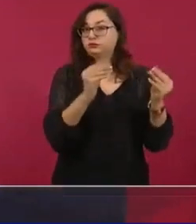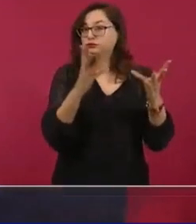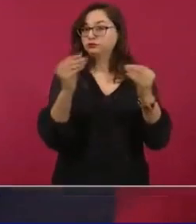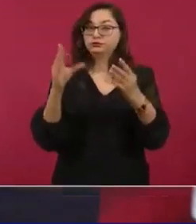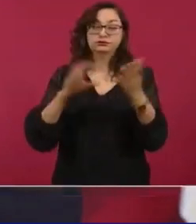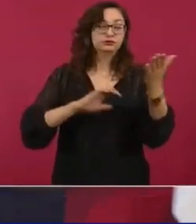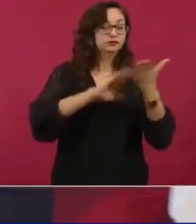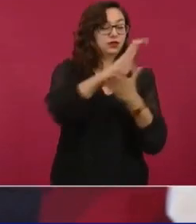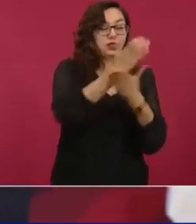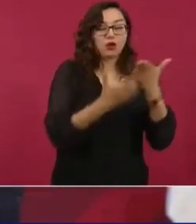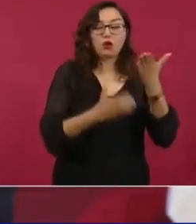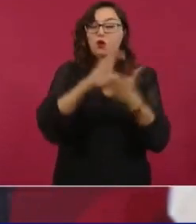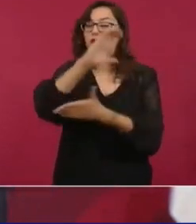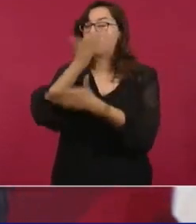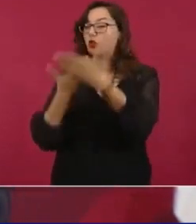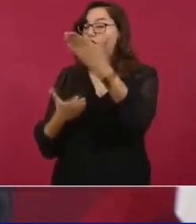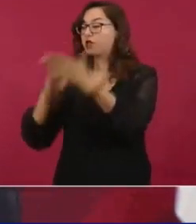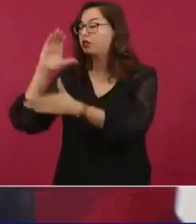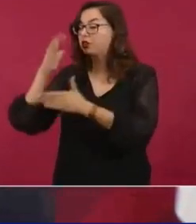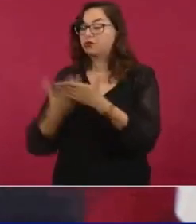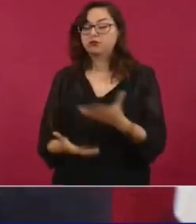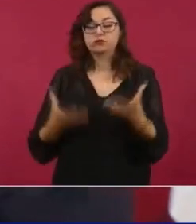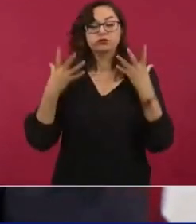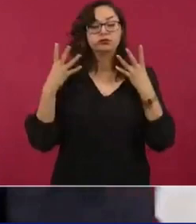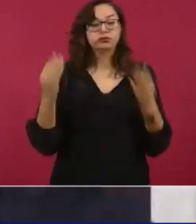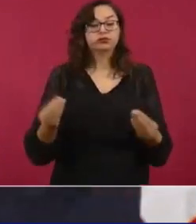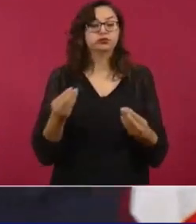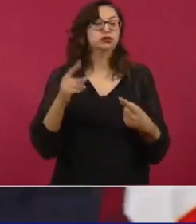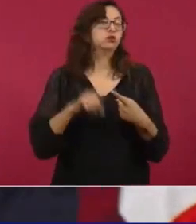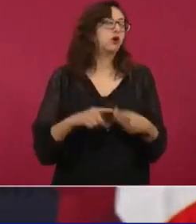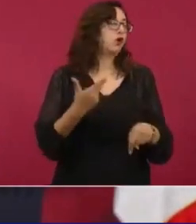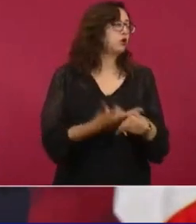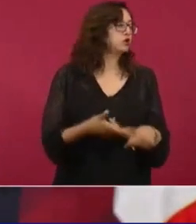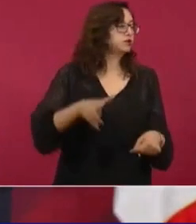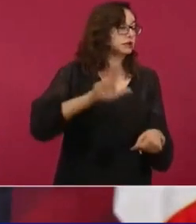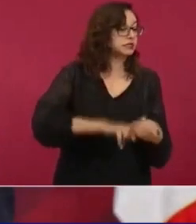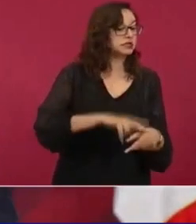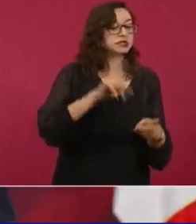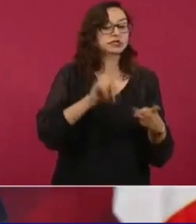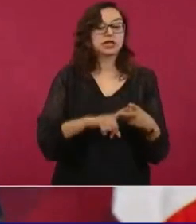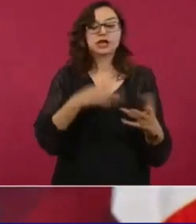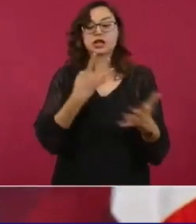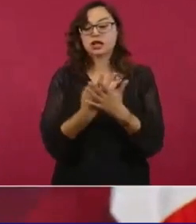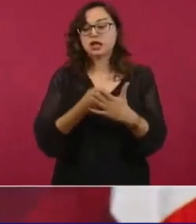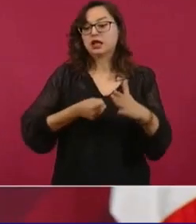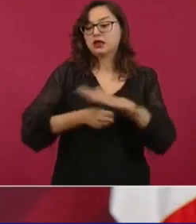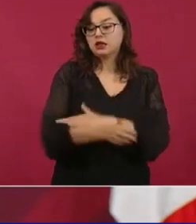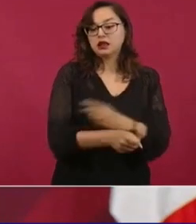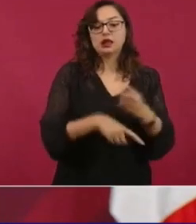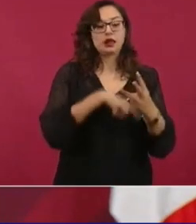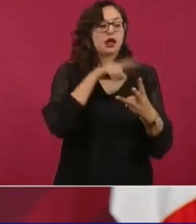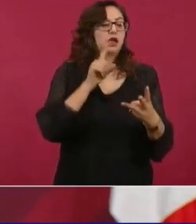Ya hablé de reclusorios, lo que estás mencionando de las luminarias,